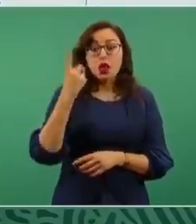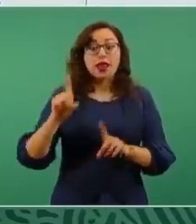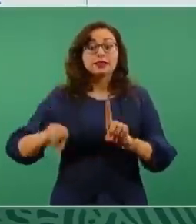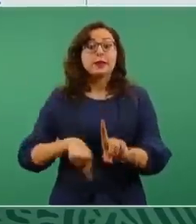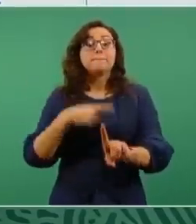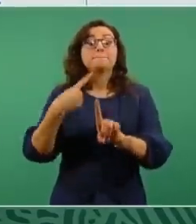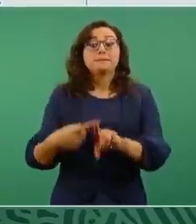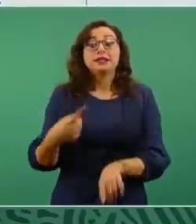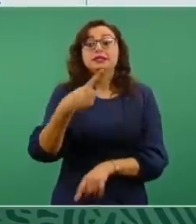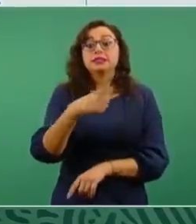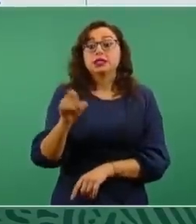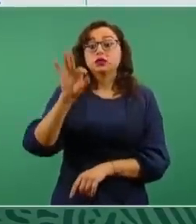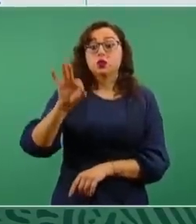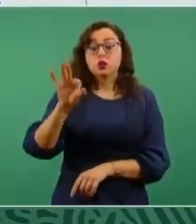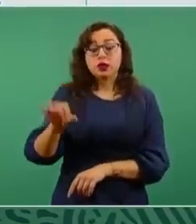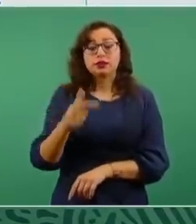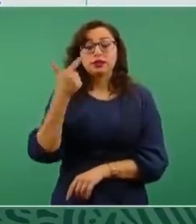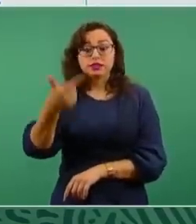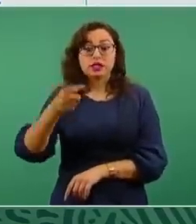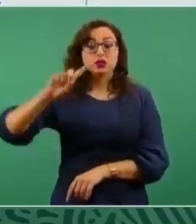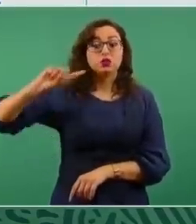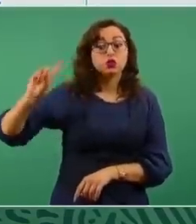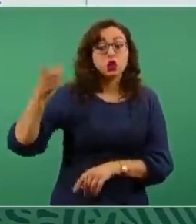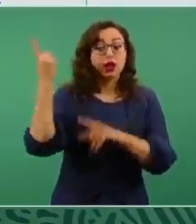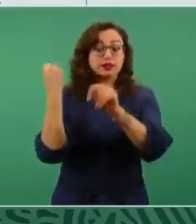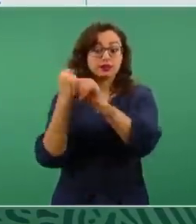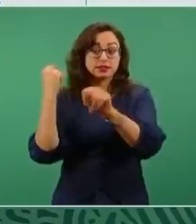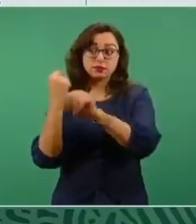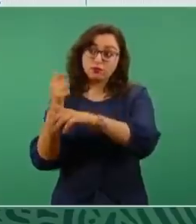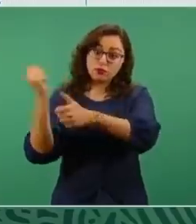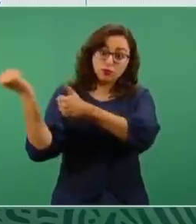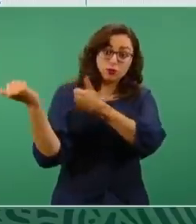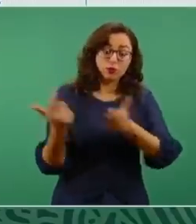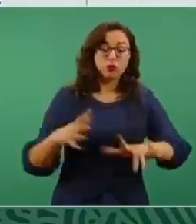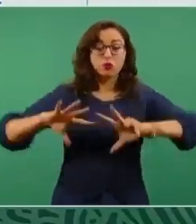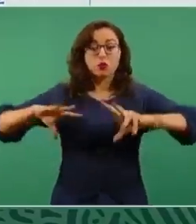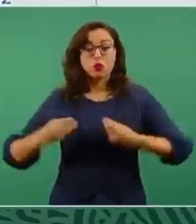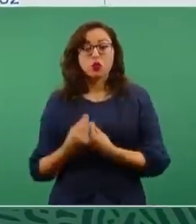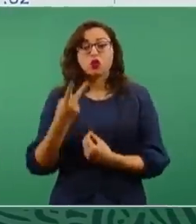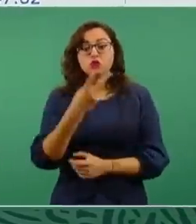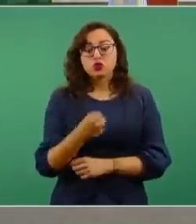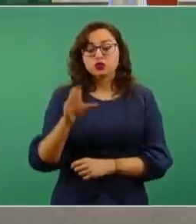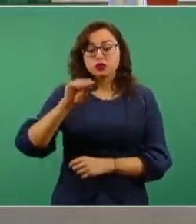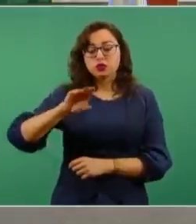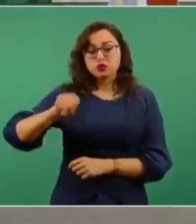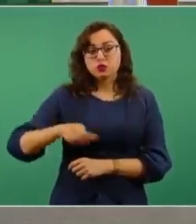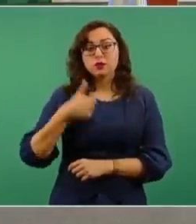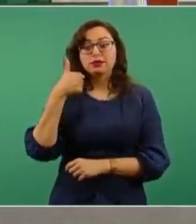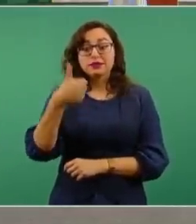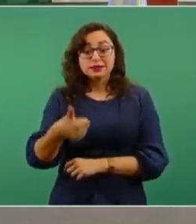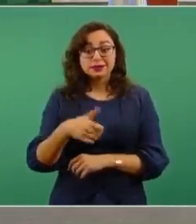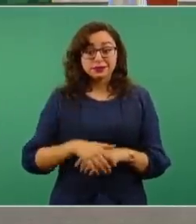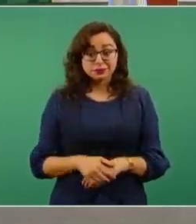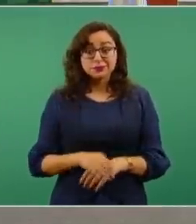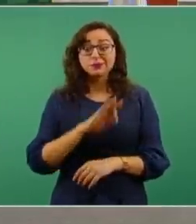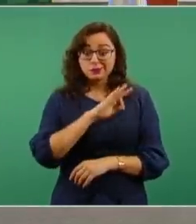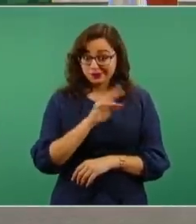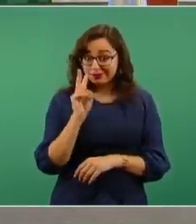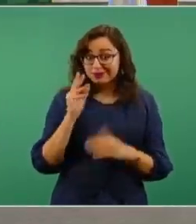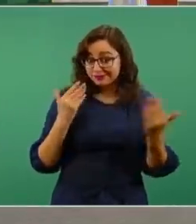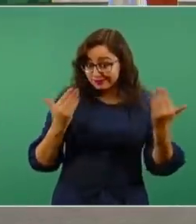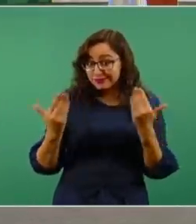147 dólares de transporte, lo que suma 296, casi tres veces